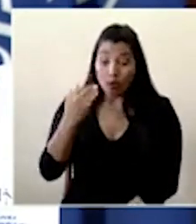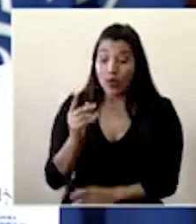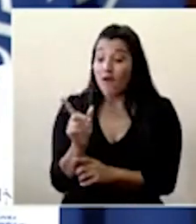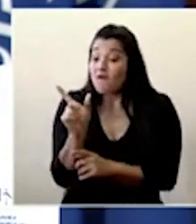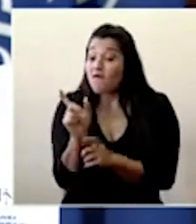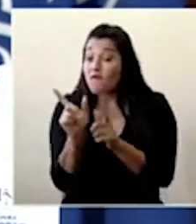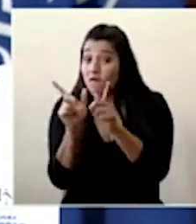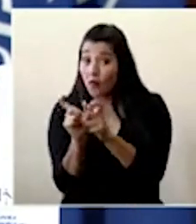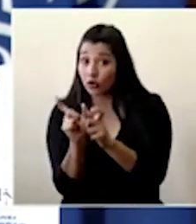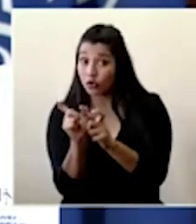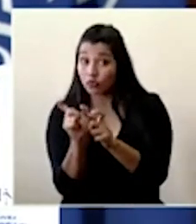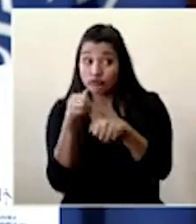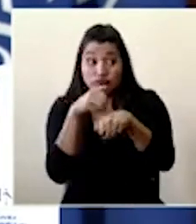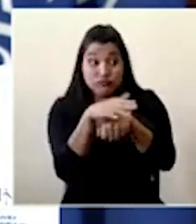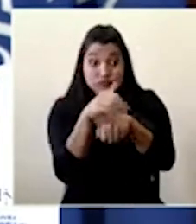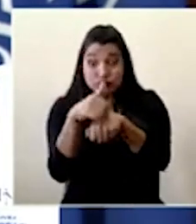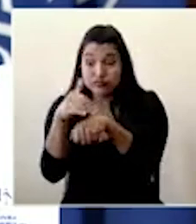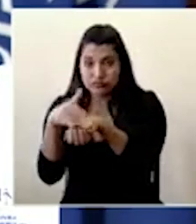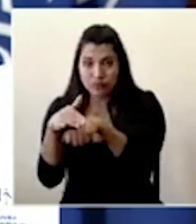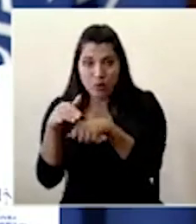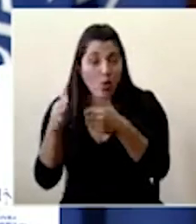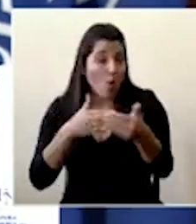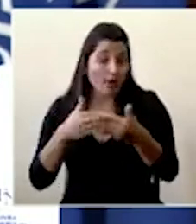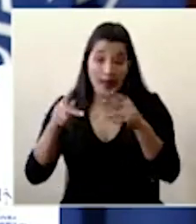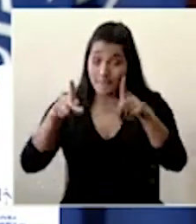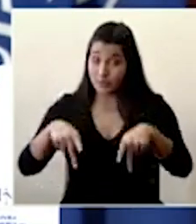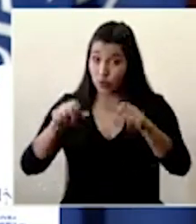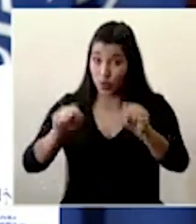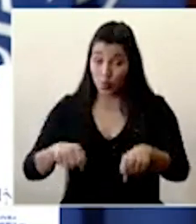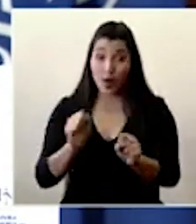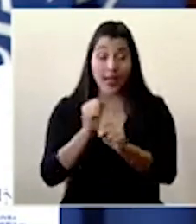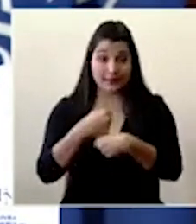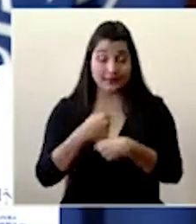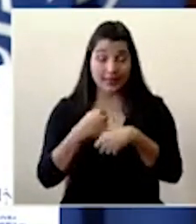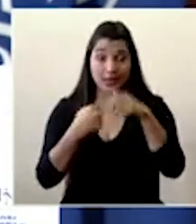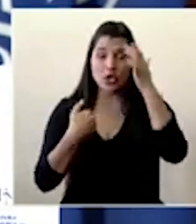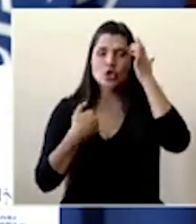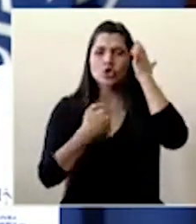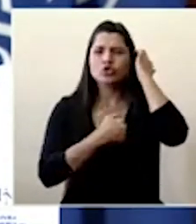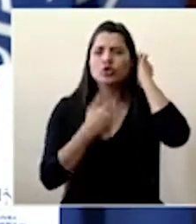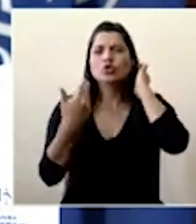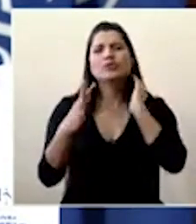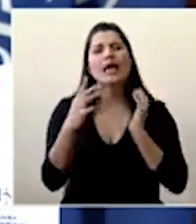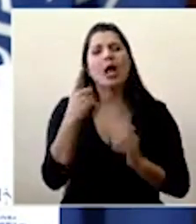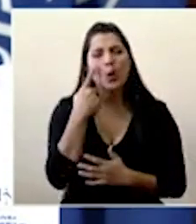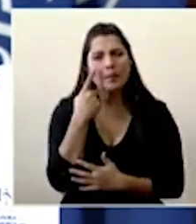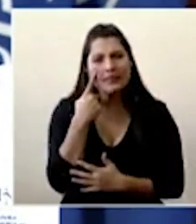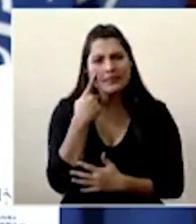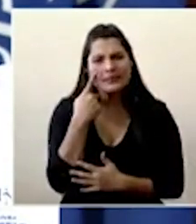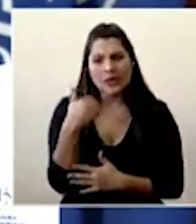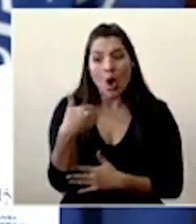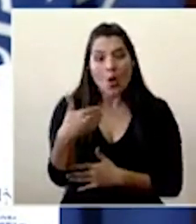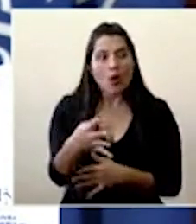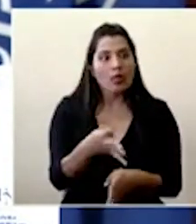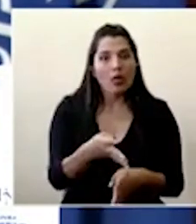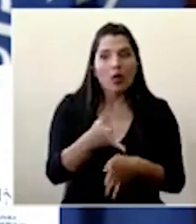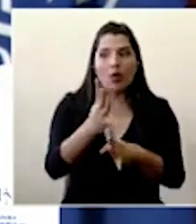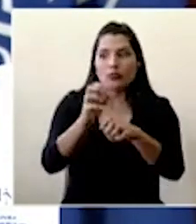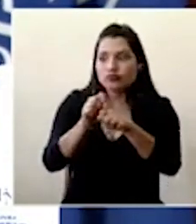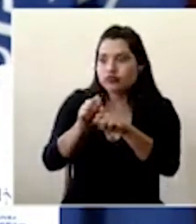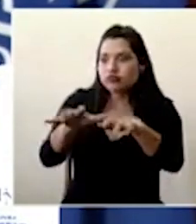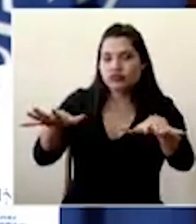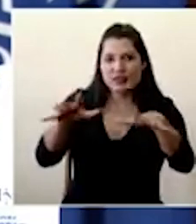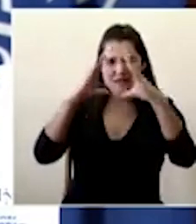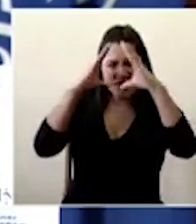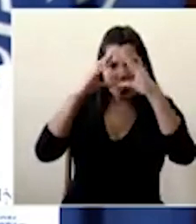puede hacer y en ese sentido sobre todo y lo hemos visto anteriormente cuando se han circulado informaciones de pacientes llamamos siempre a